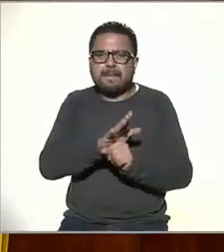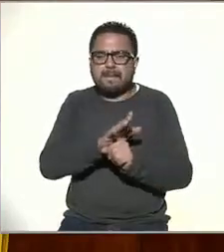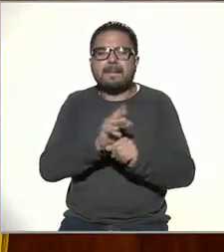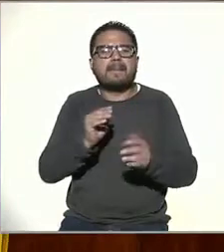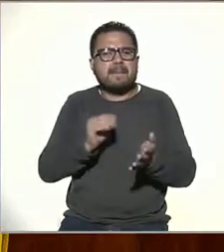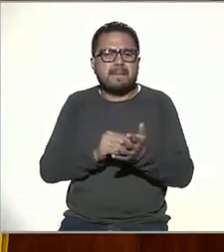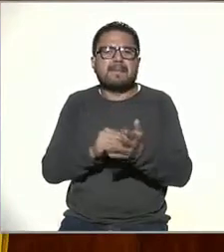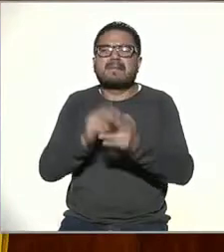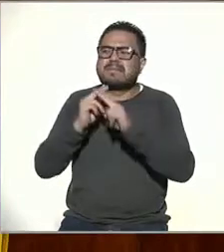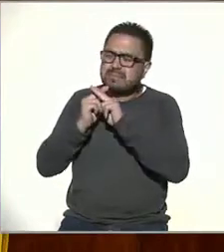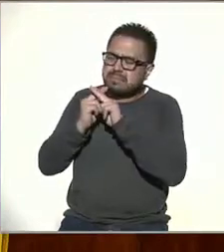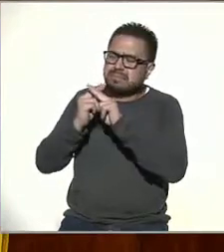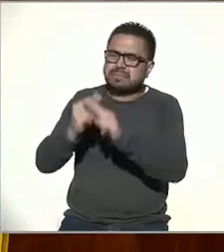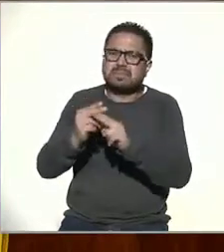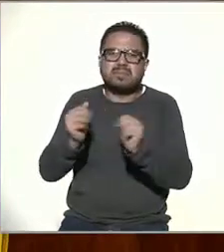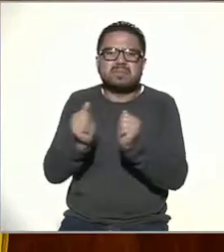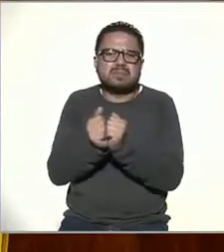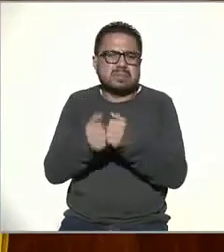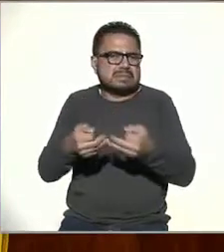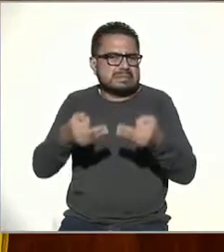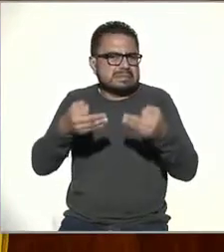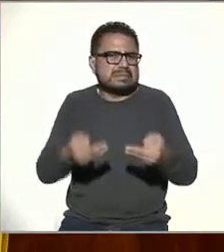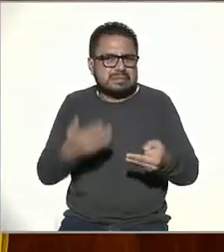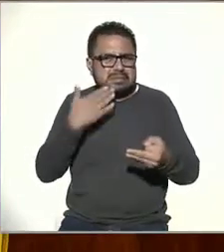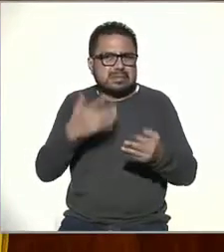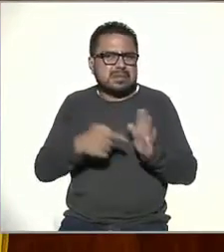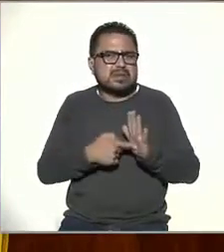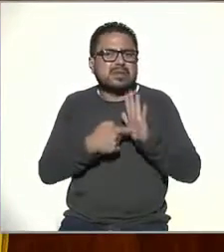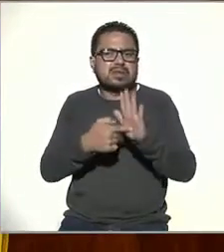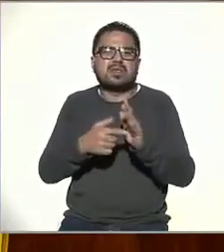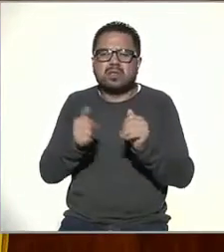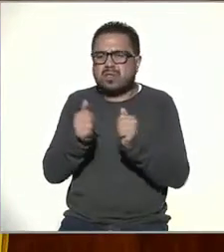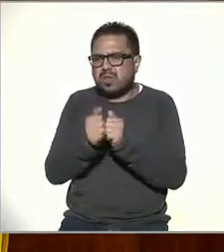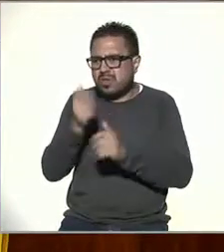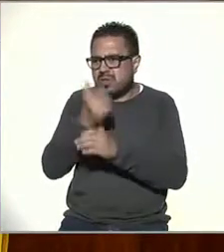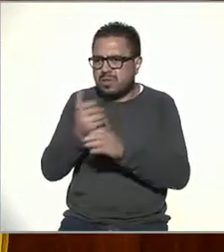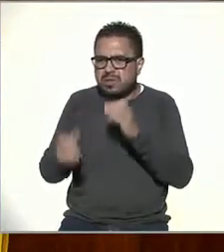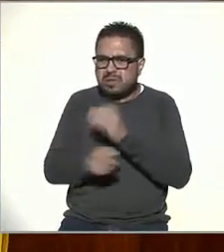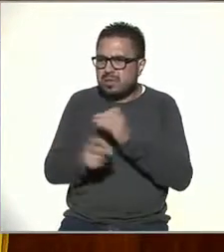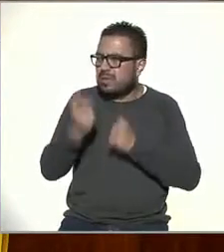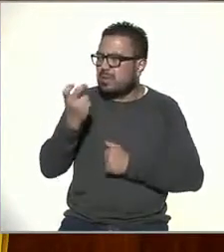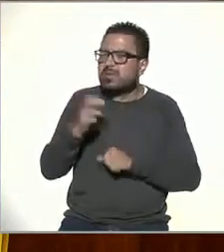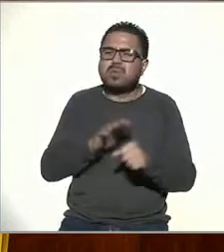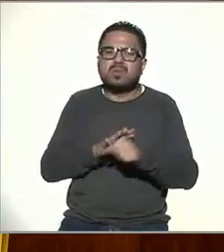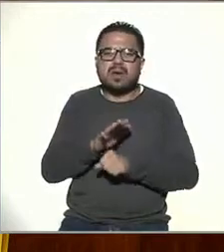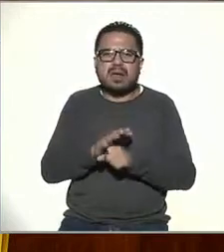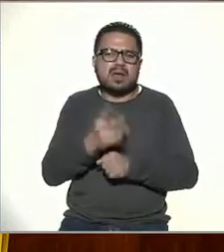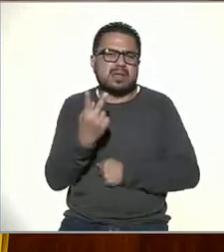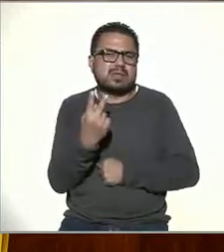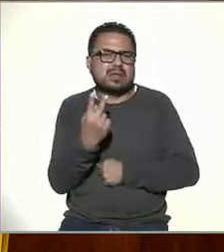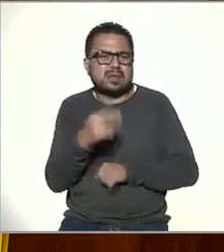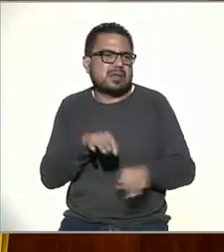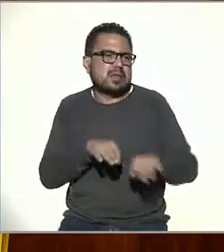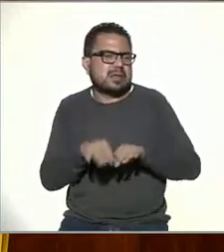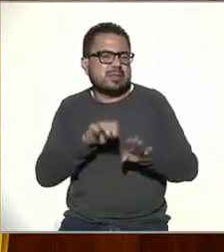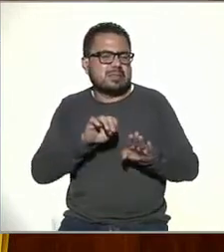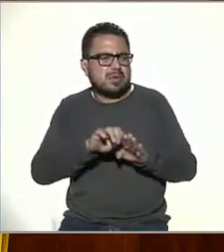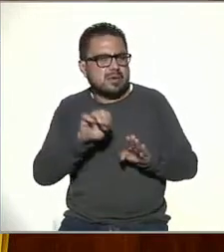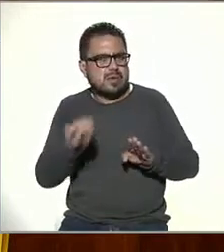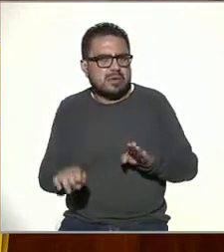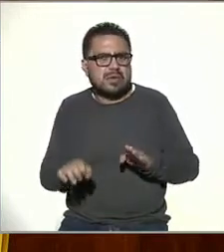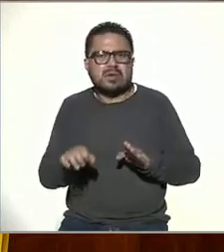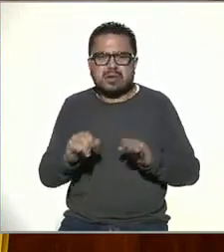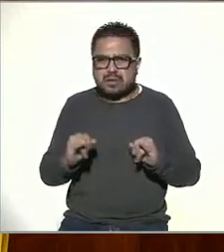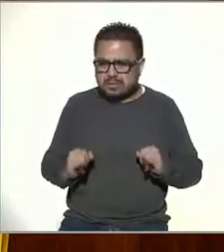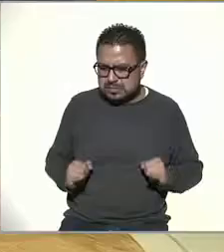permanecer por la eficiencia que mostraron en este tipo de cosas. Y uno de ellas es el teletrabajo, por ejemplo. En